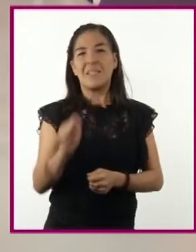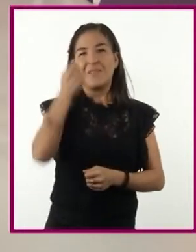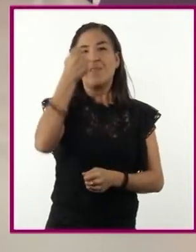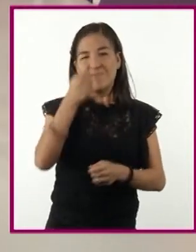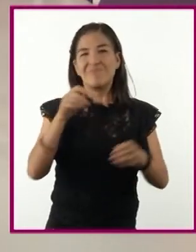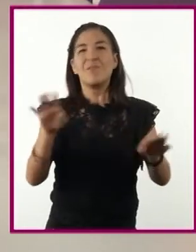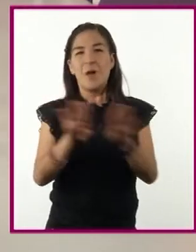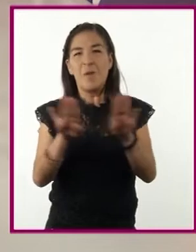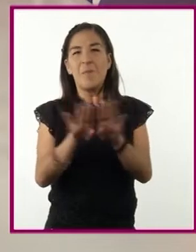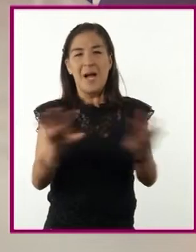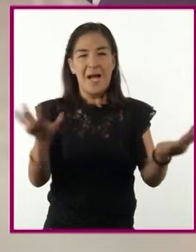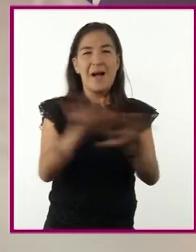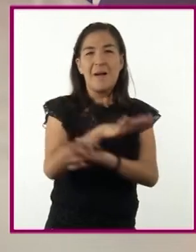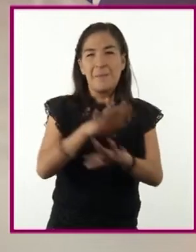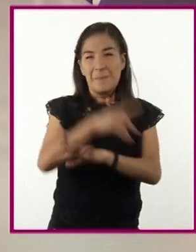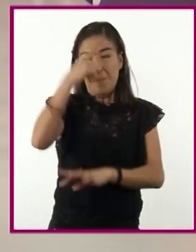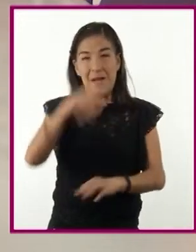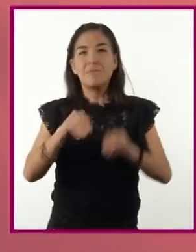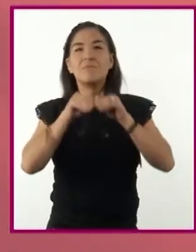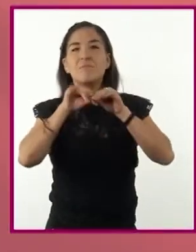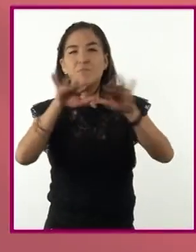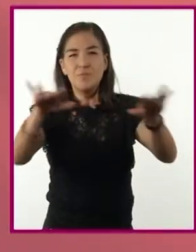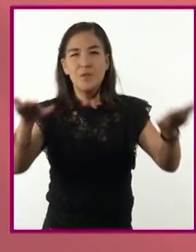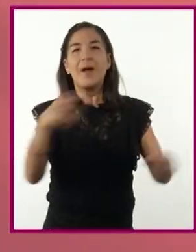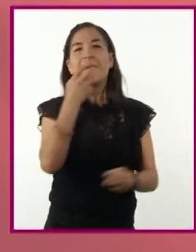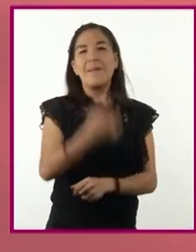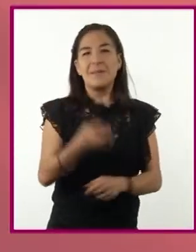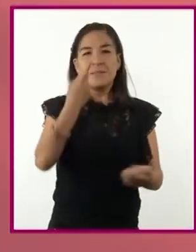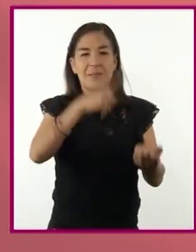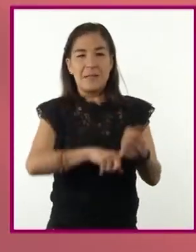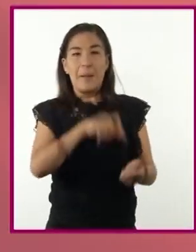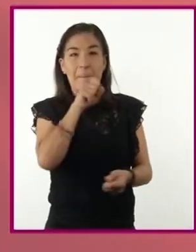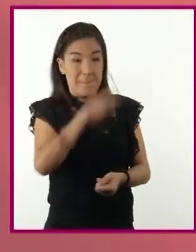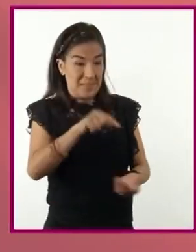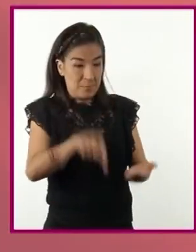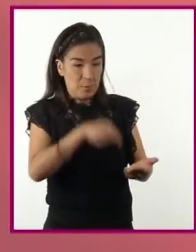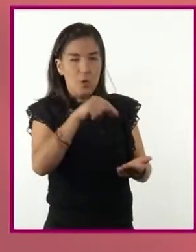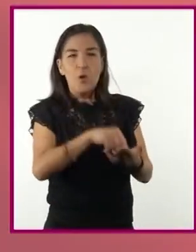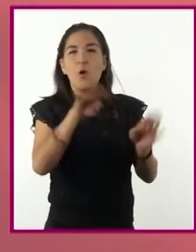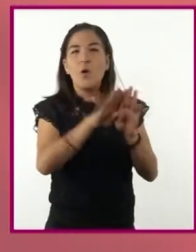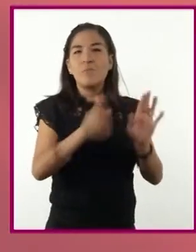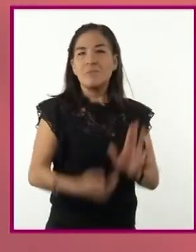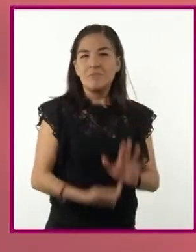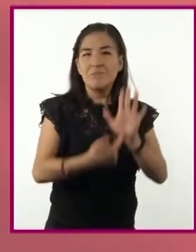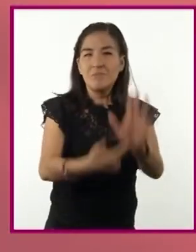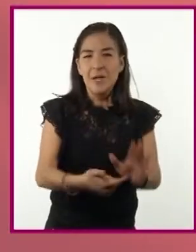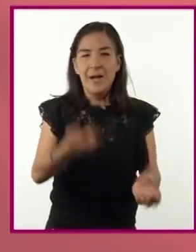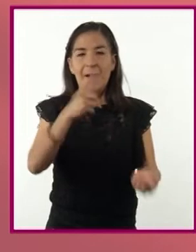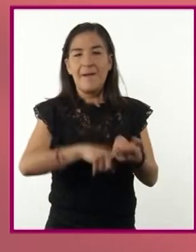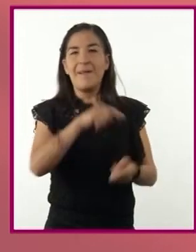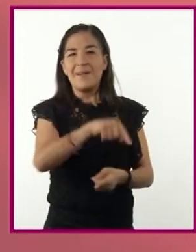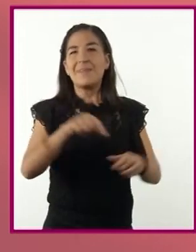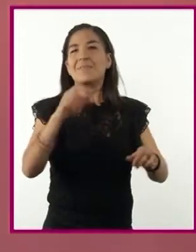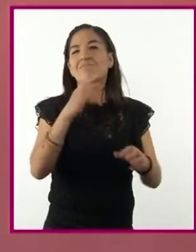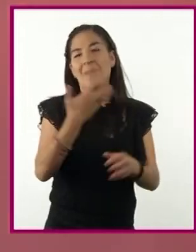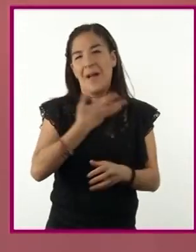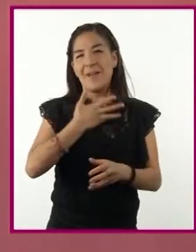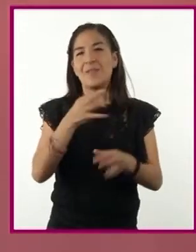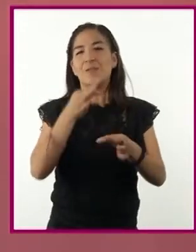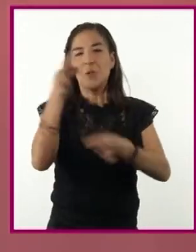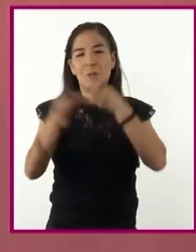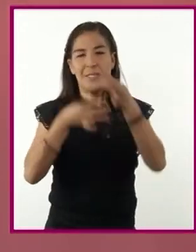posibilita la retransmisión de contenidos desde el mismo lugar en que se está produciendo una noticia.